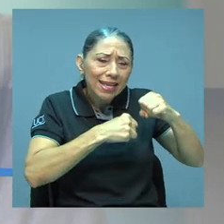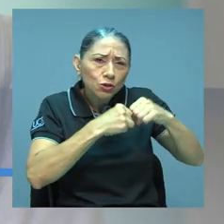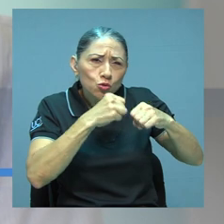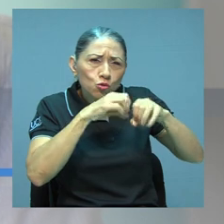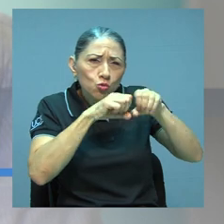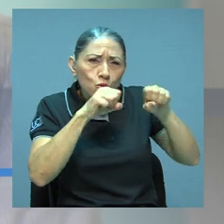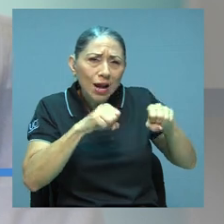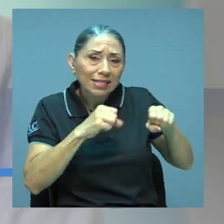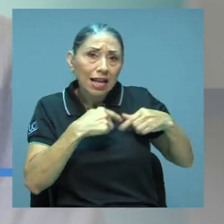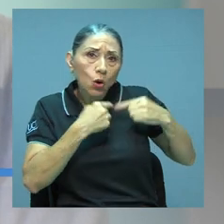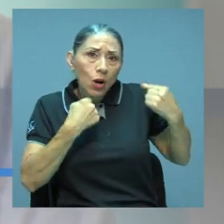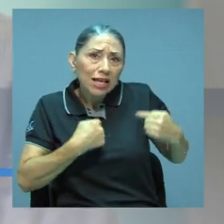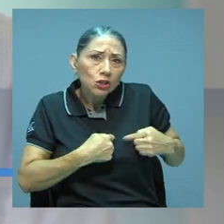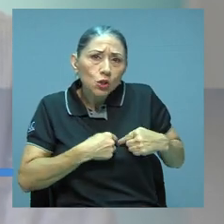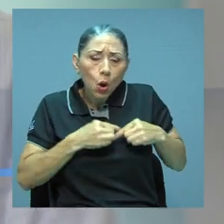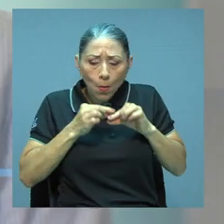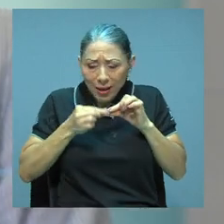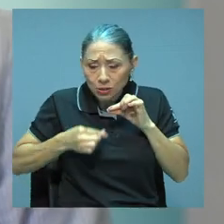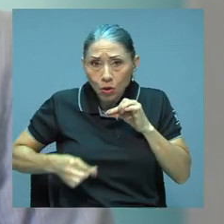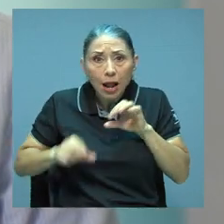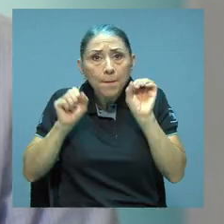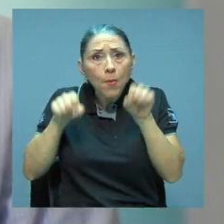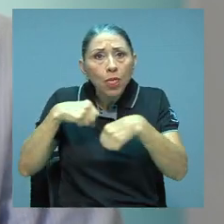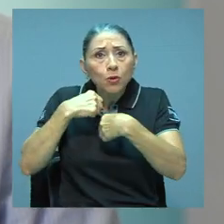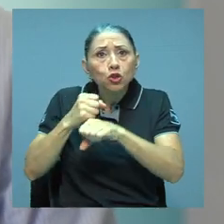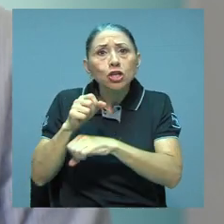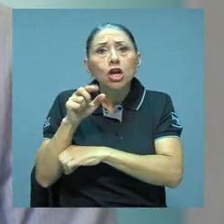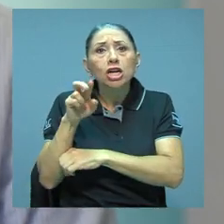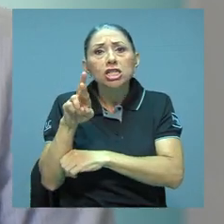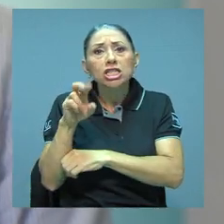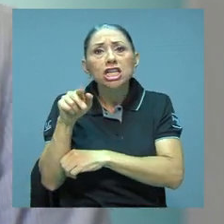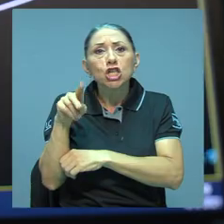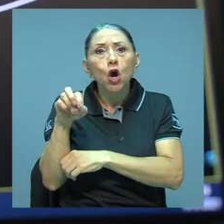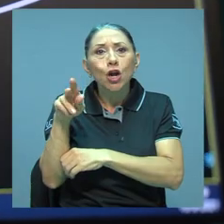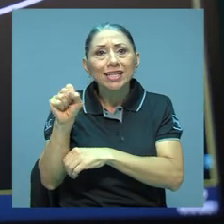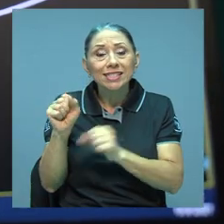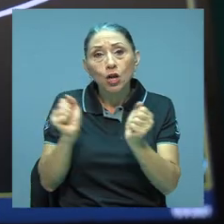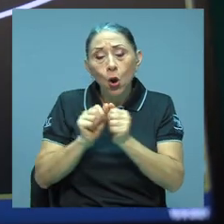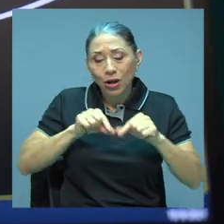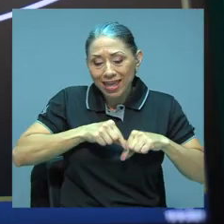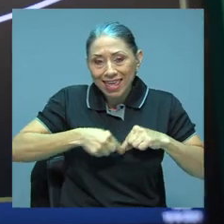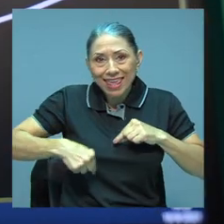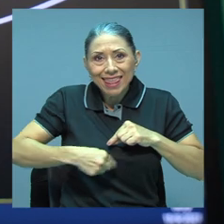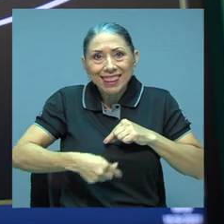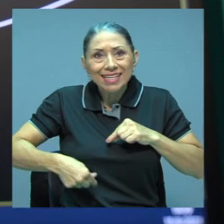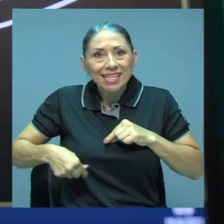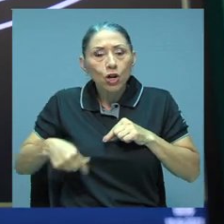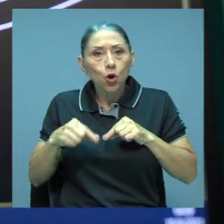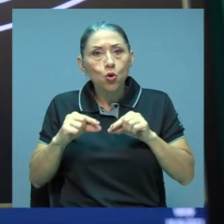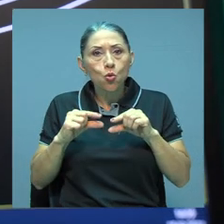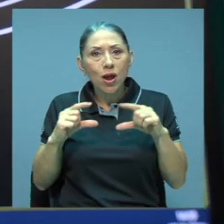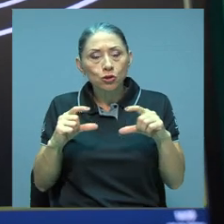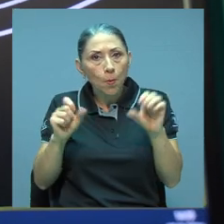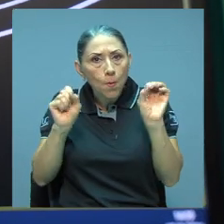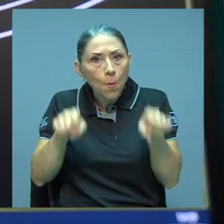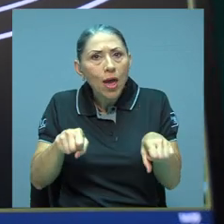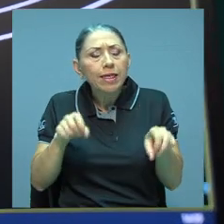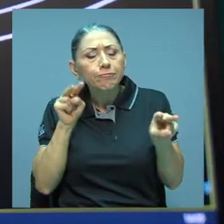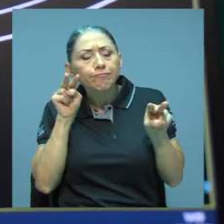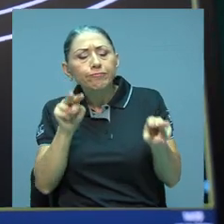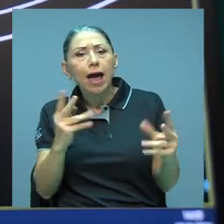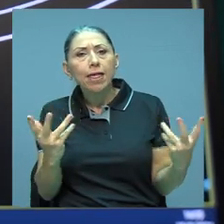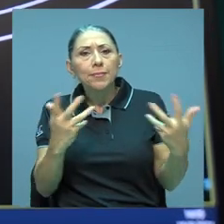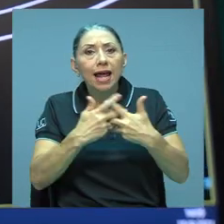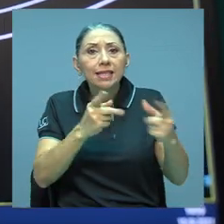estructuras vasculares, podemos reconstruir los riñones, podemos reconstruir el intestino grueso y esto obviamente nos permite abarcar distintas patologías, no